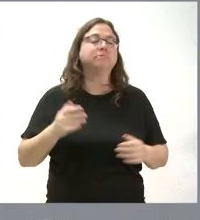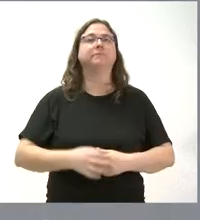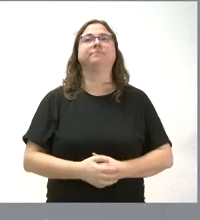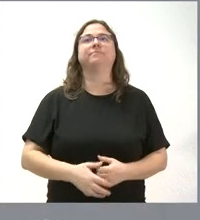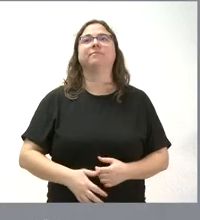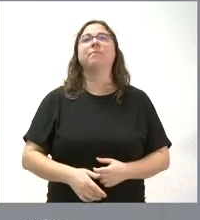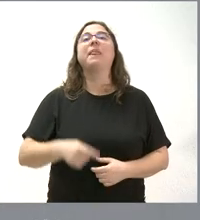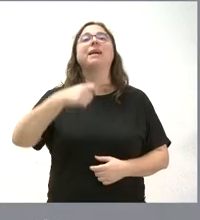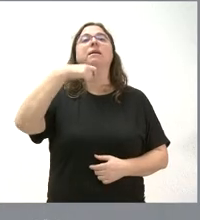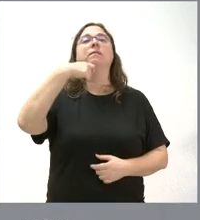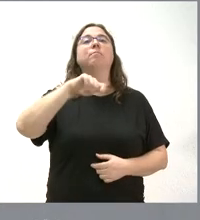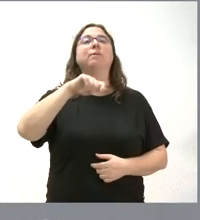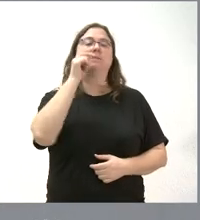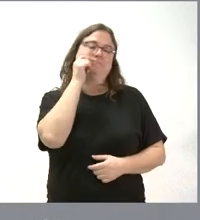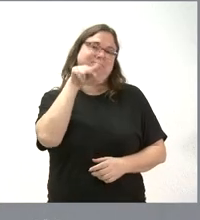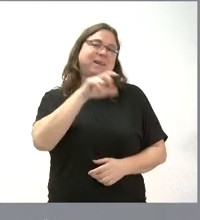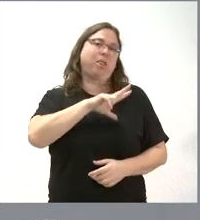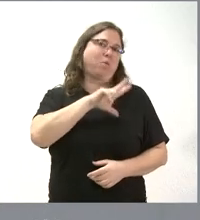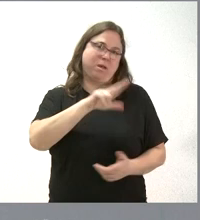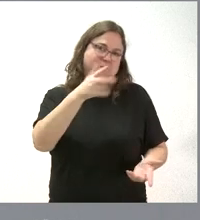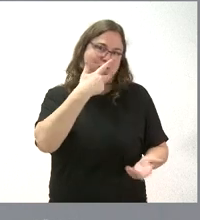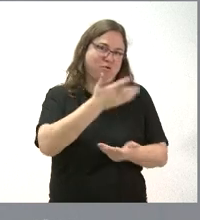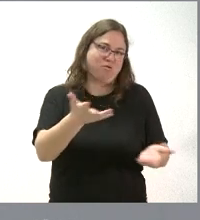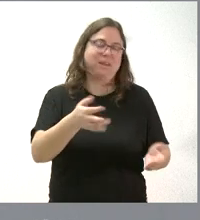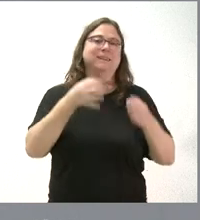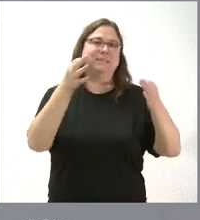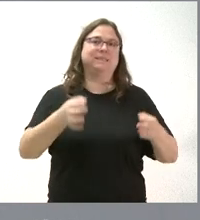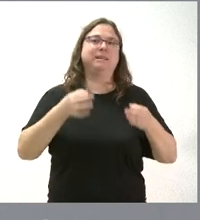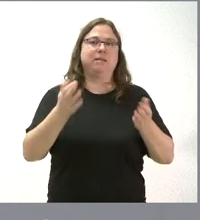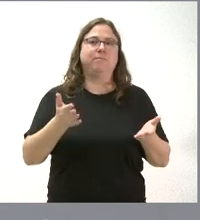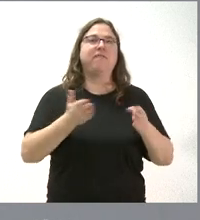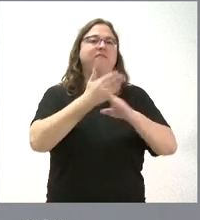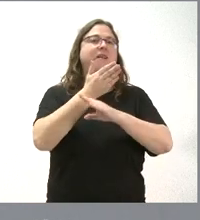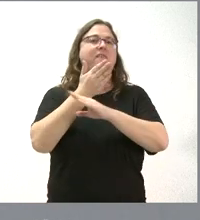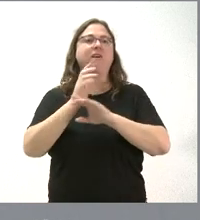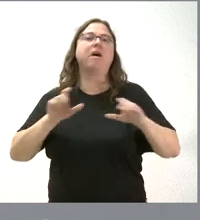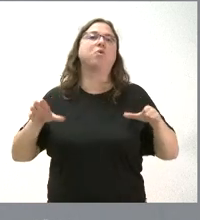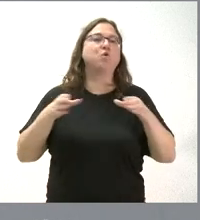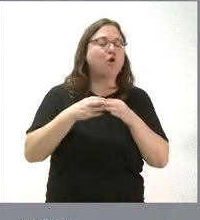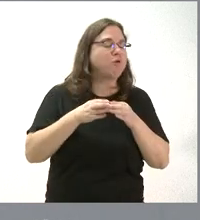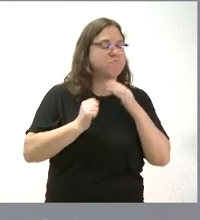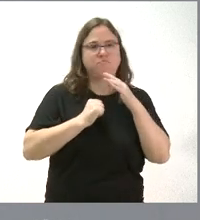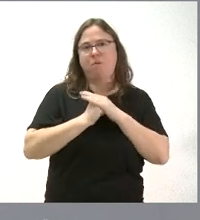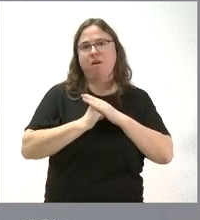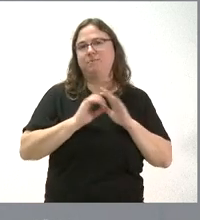Bueno, el presidente de la Junta es una persona muy educada, como ustedes conocen, y siempre va a todo tipo de reuniones con el máximo